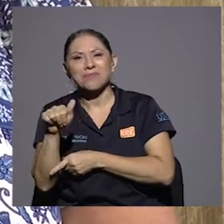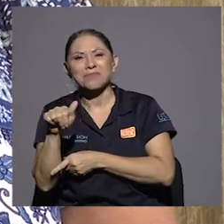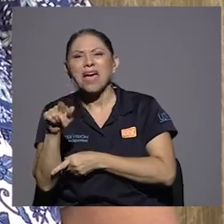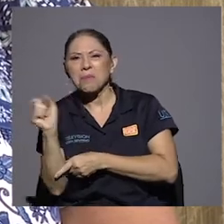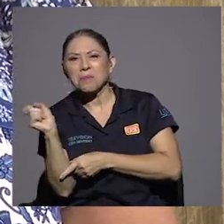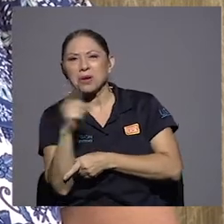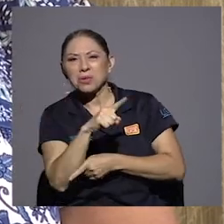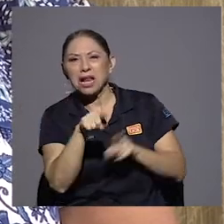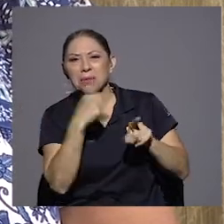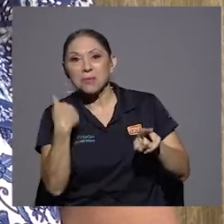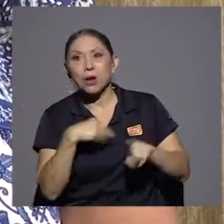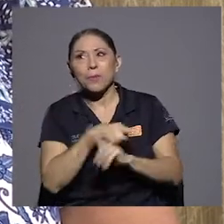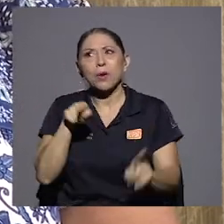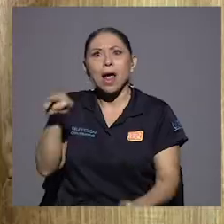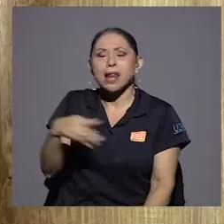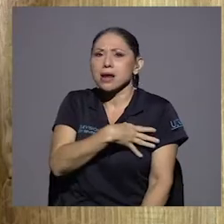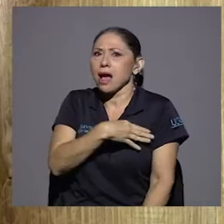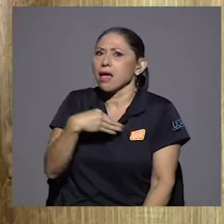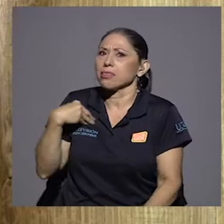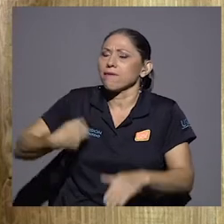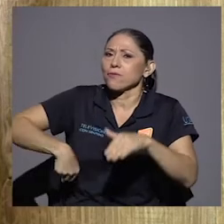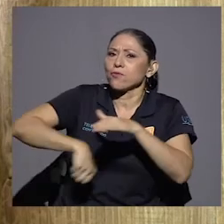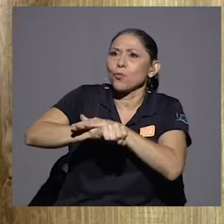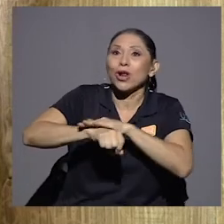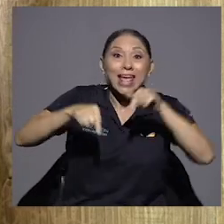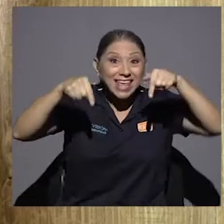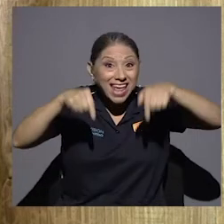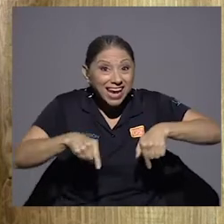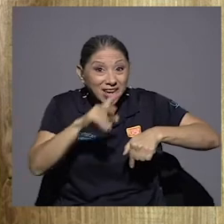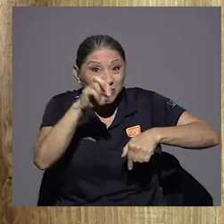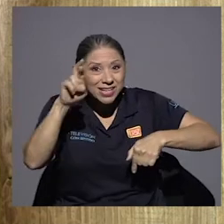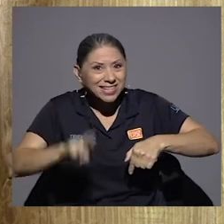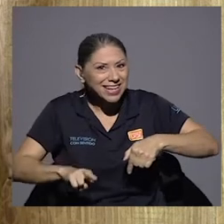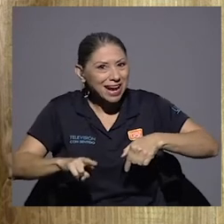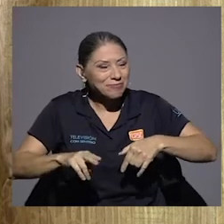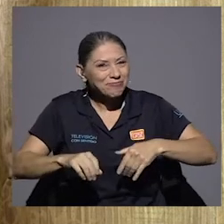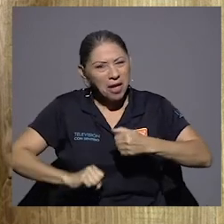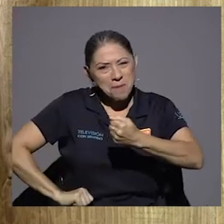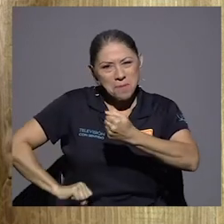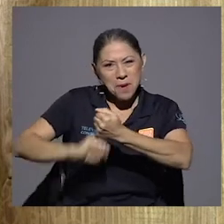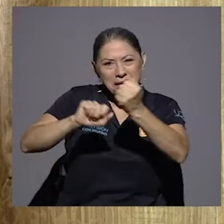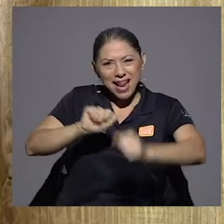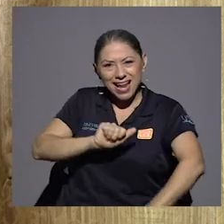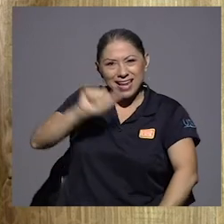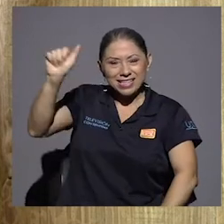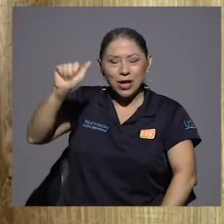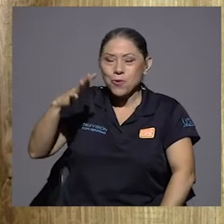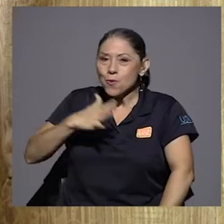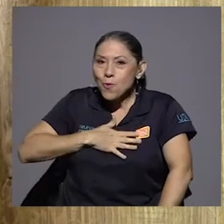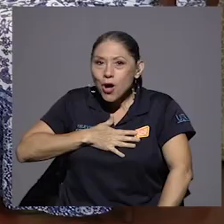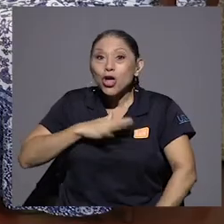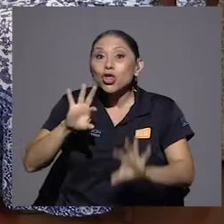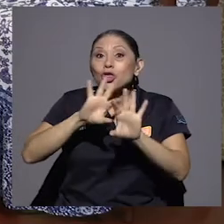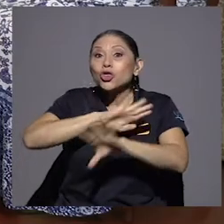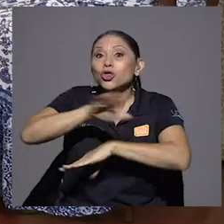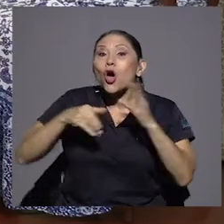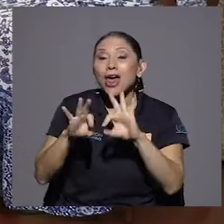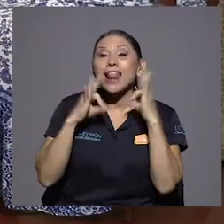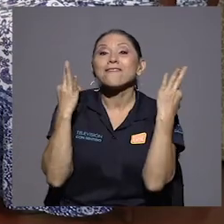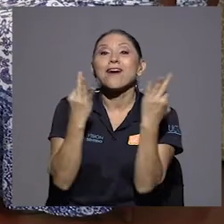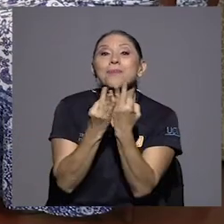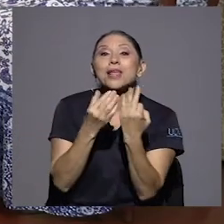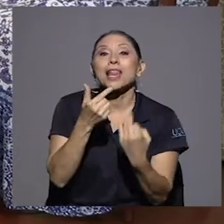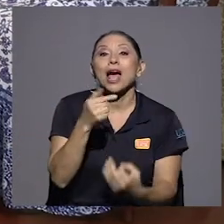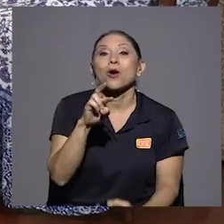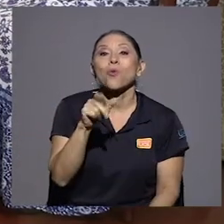ver el fútbol, ¿verdad? Y luego aquí liguista, ¿verdad? Era liguista a muerte. Toda la familia guardia. Como son de a la escuela, digo,